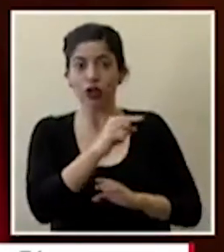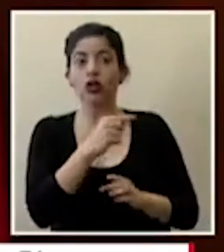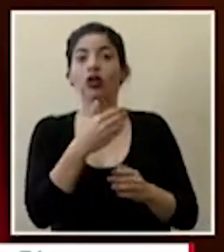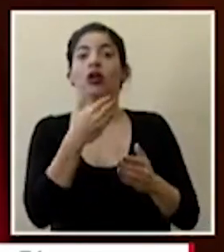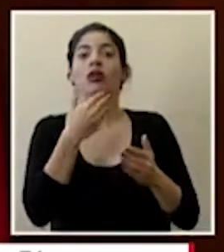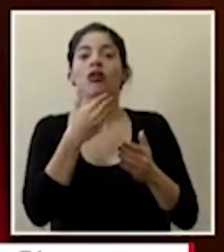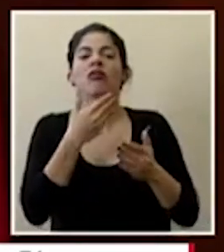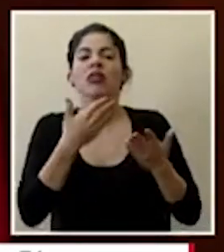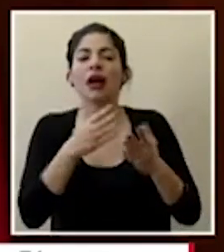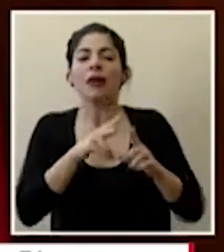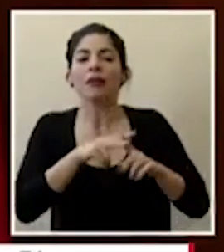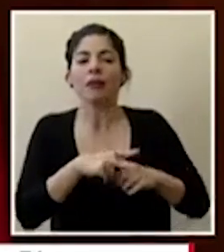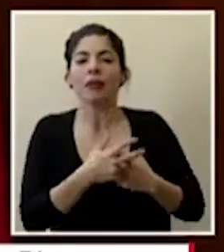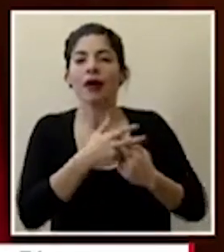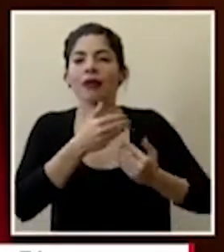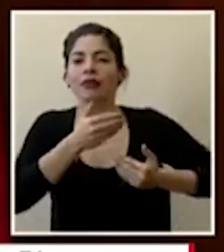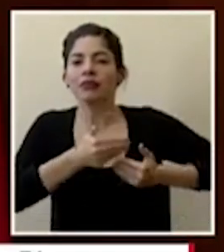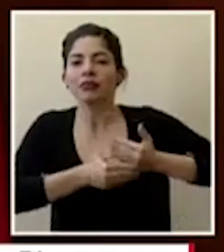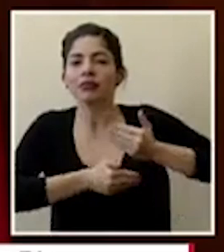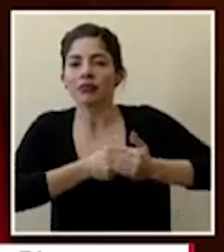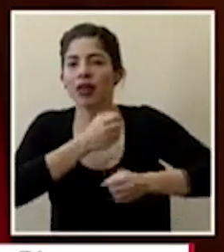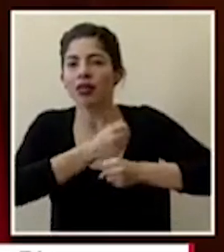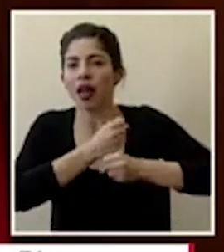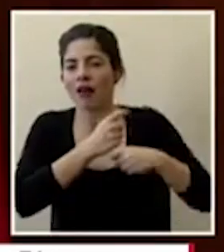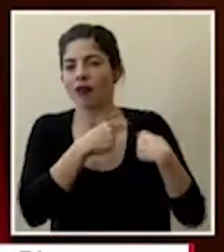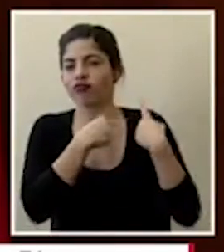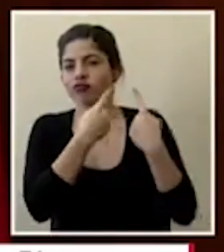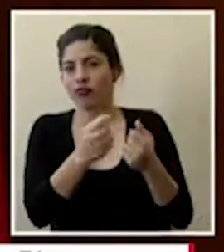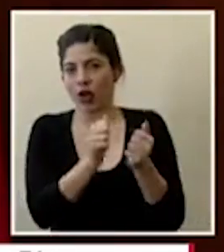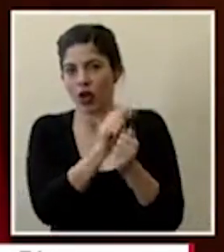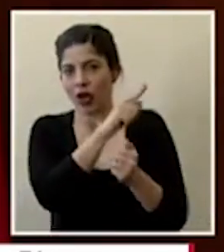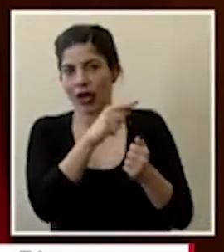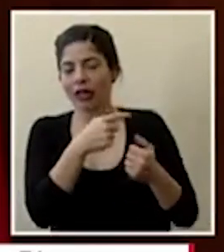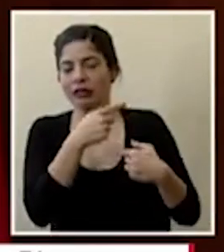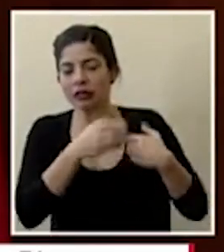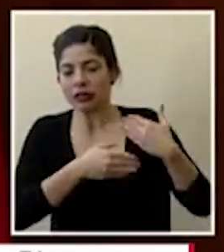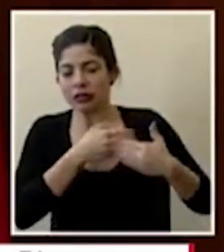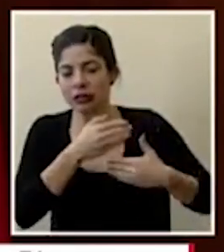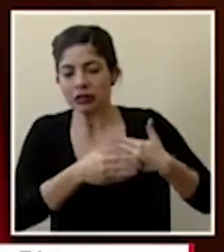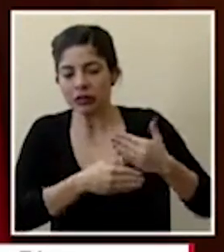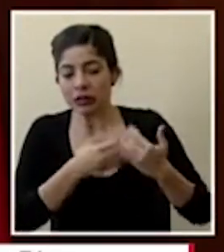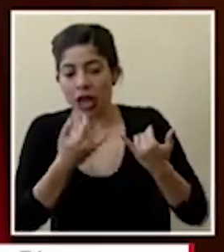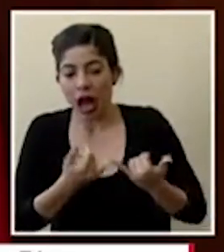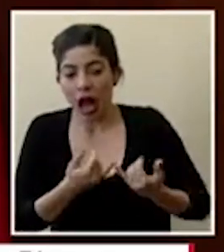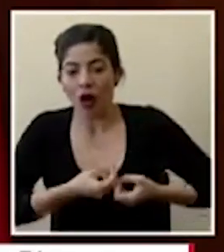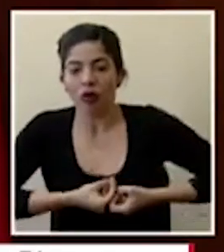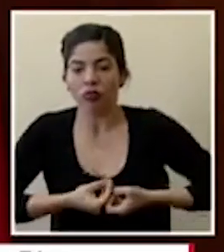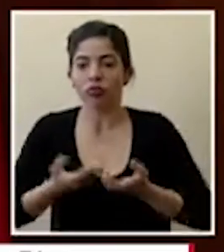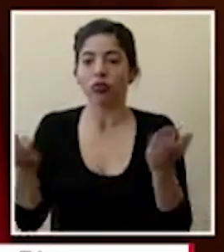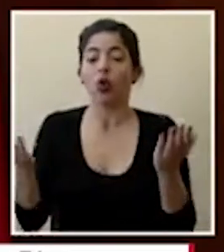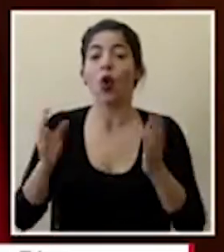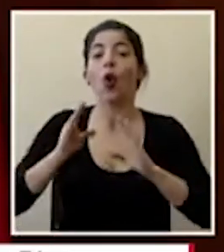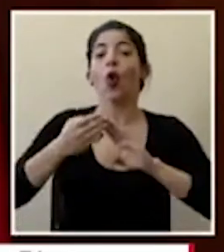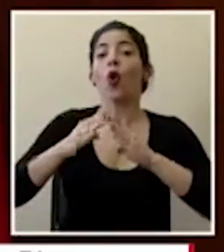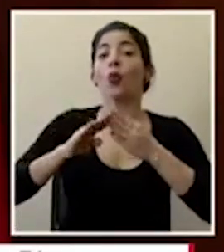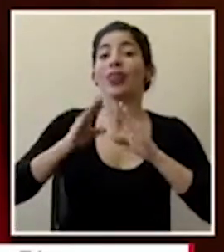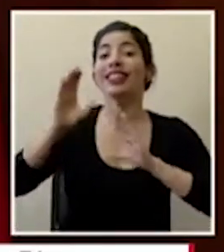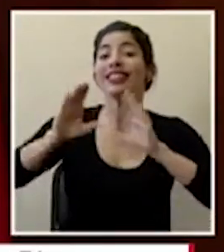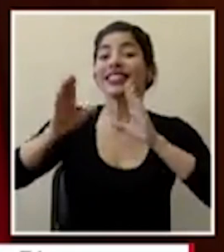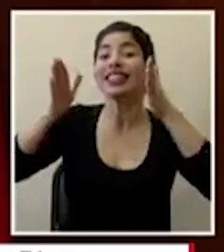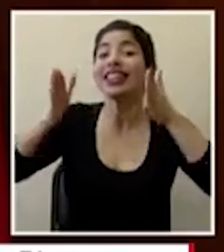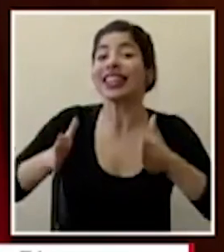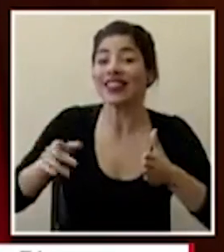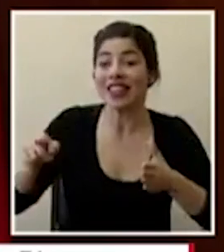proceso de trabajo que nosotros traemos con ellos estamos poniendo a la disposición de la comunidad científica